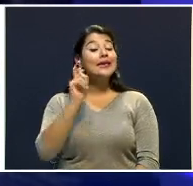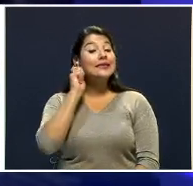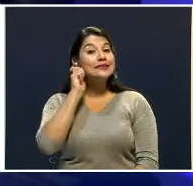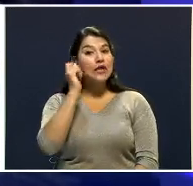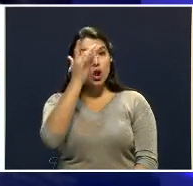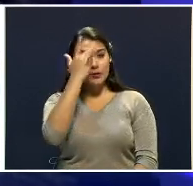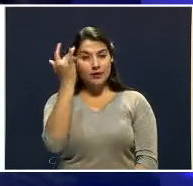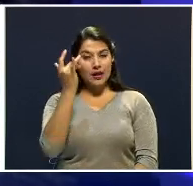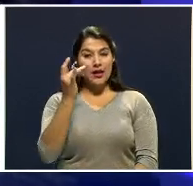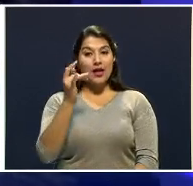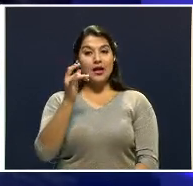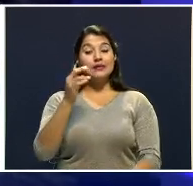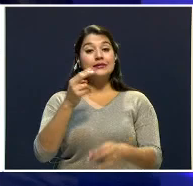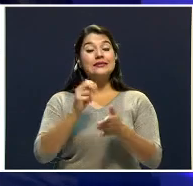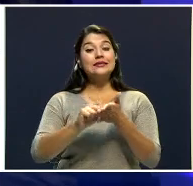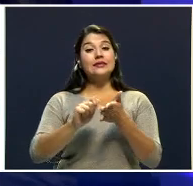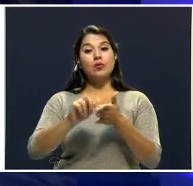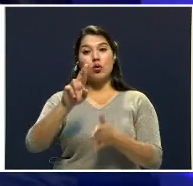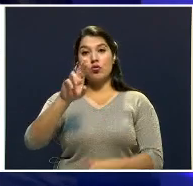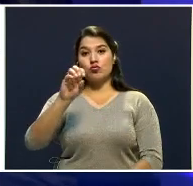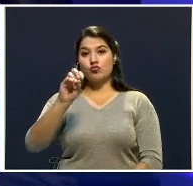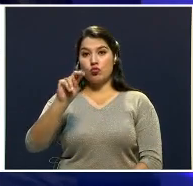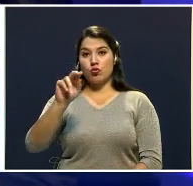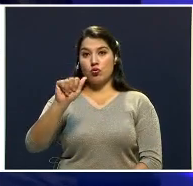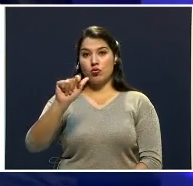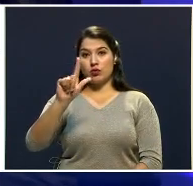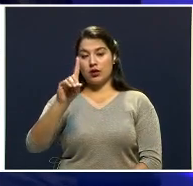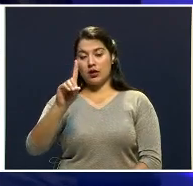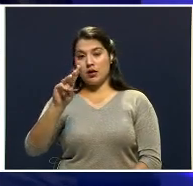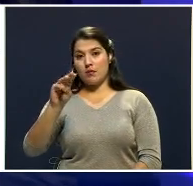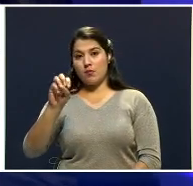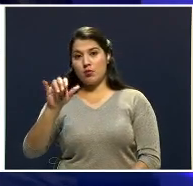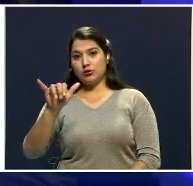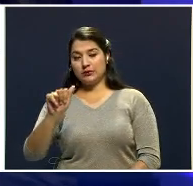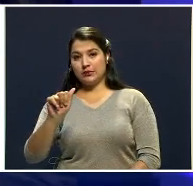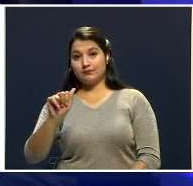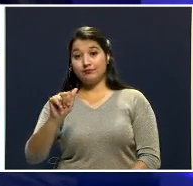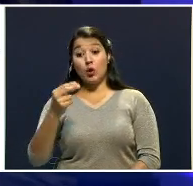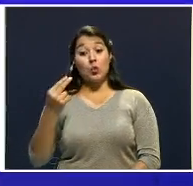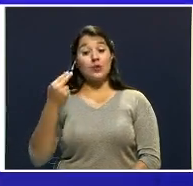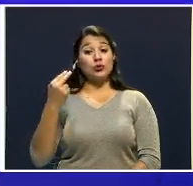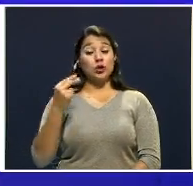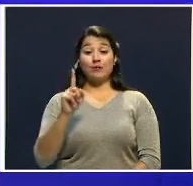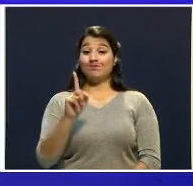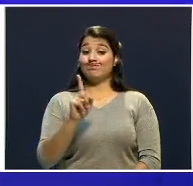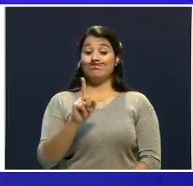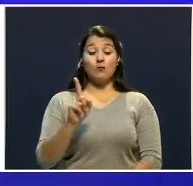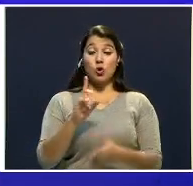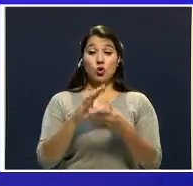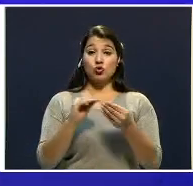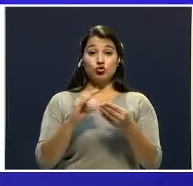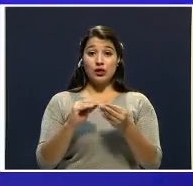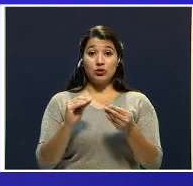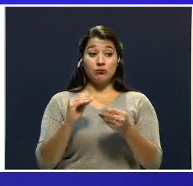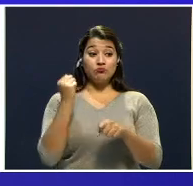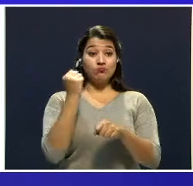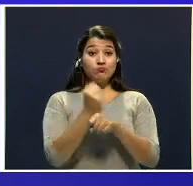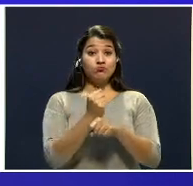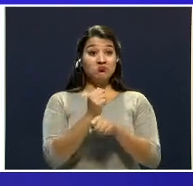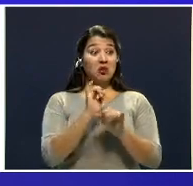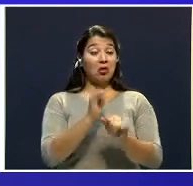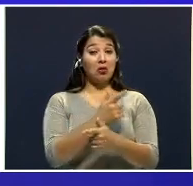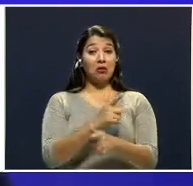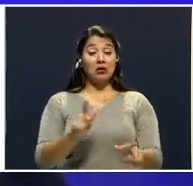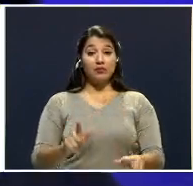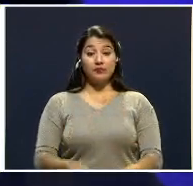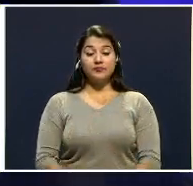Chacón, la historia no contada de un crimen impune. Ahí